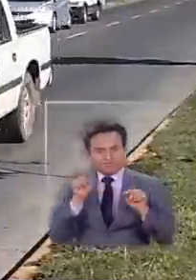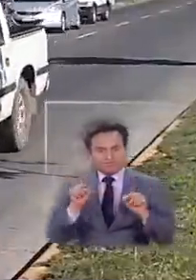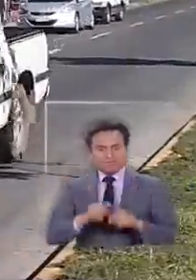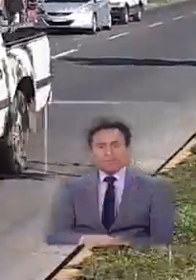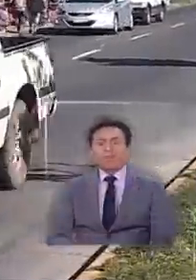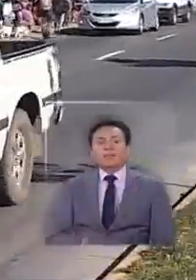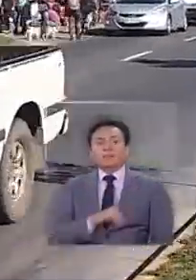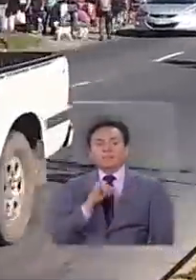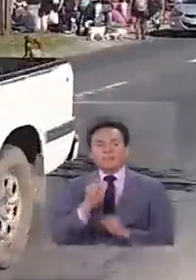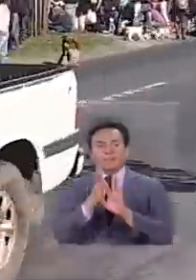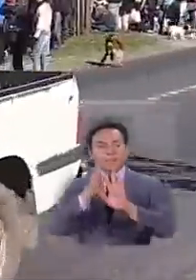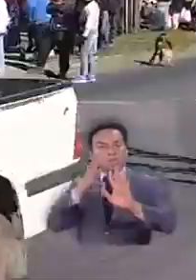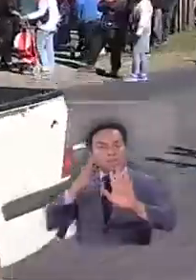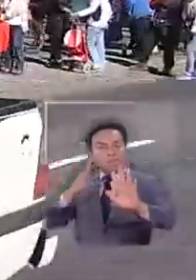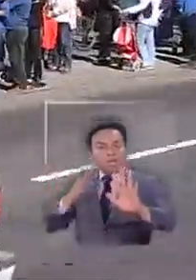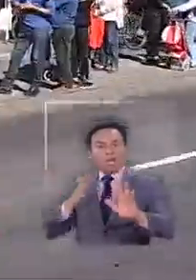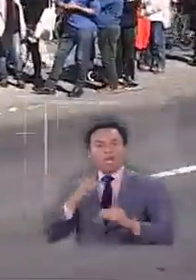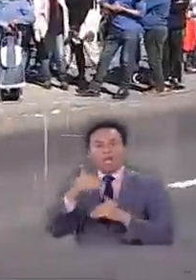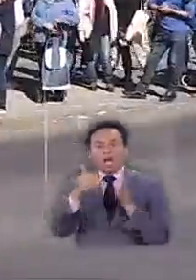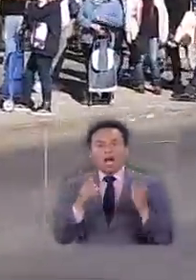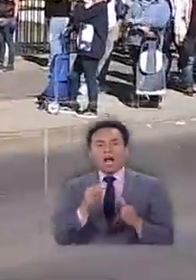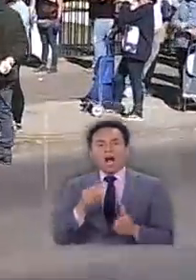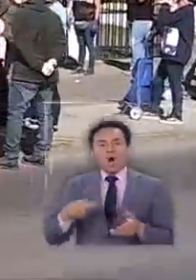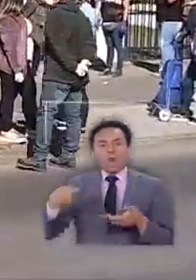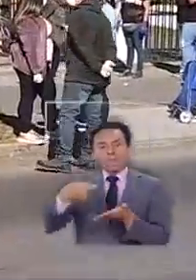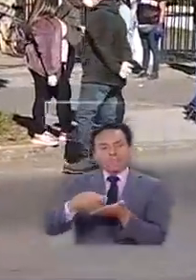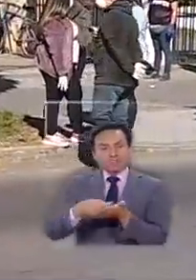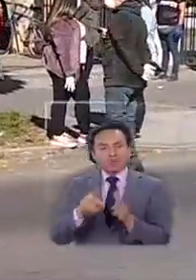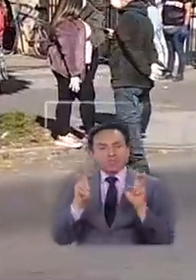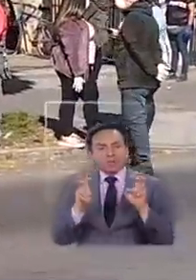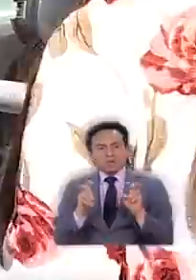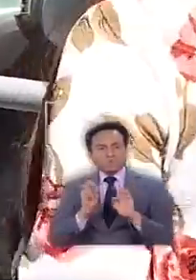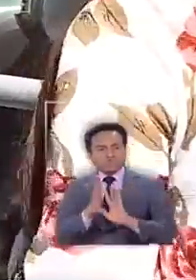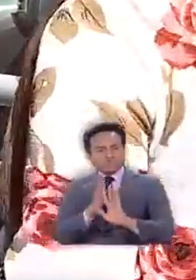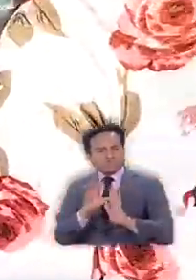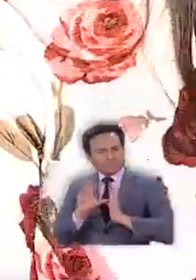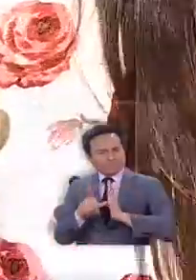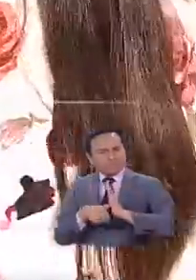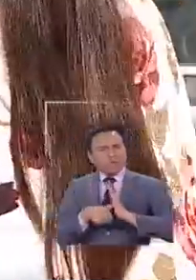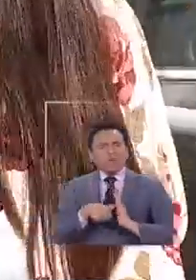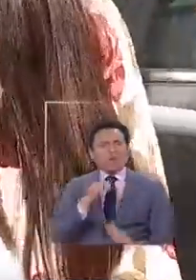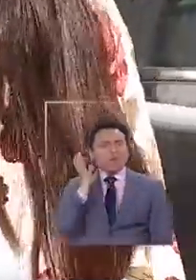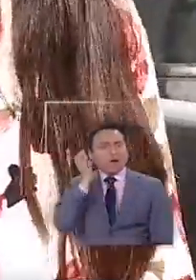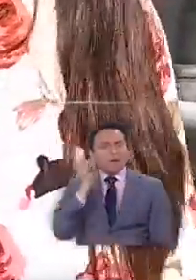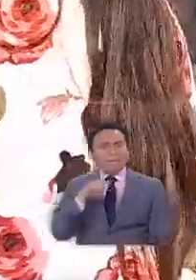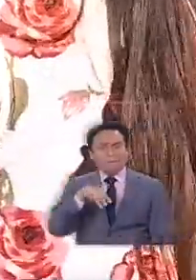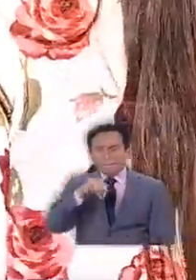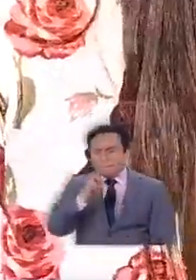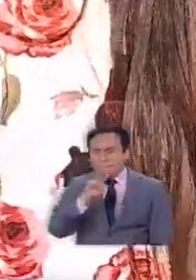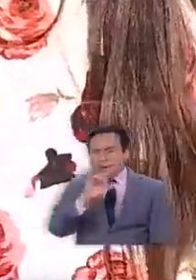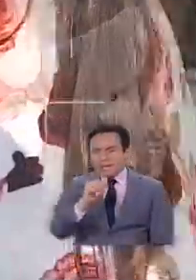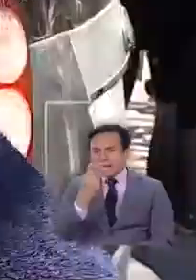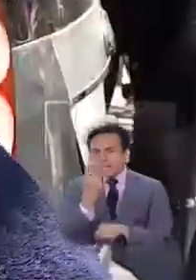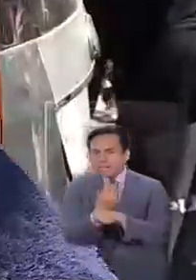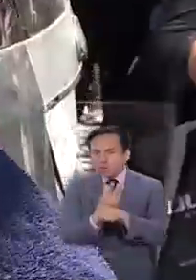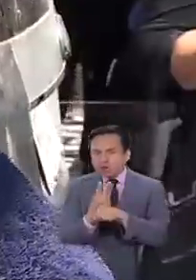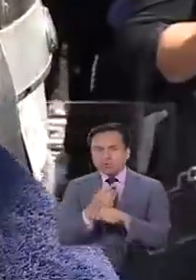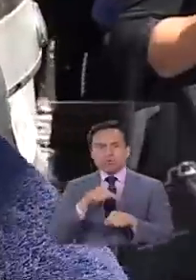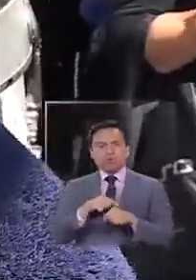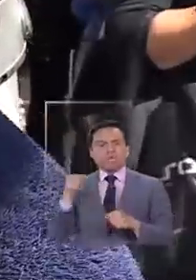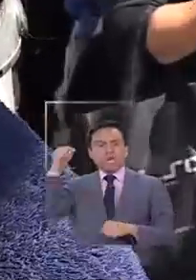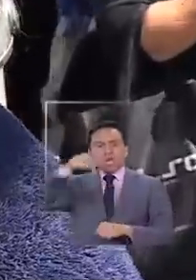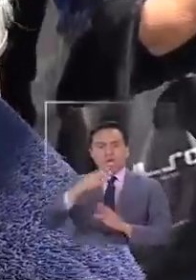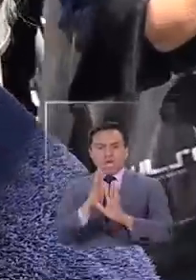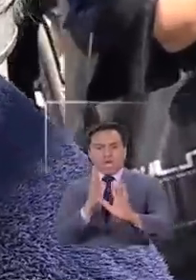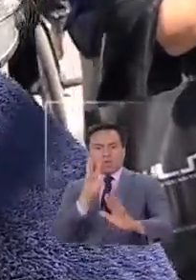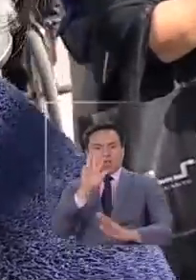De ahí la fila frente a una caja de compensación que parece no moverse. María estuvo tres horas aquí. Yo estoy desde las nueve de la